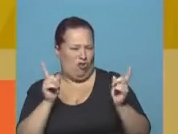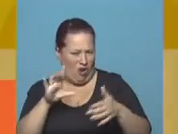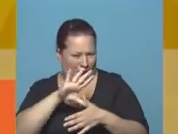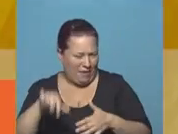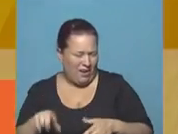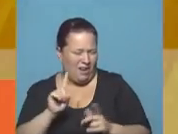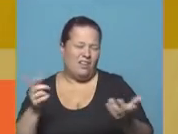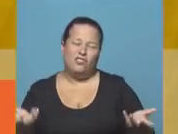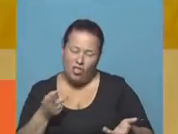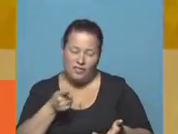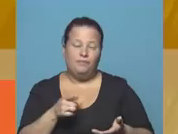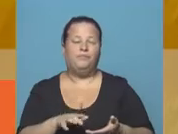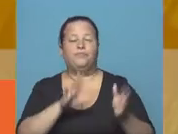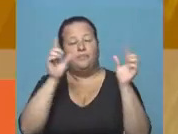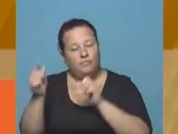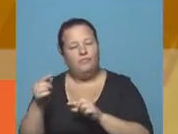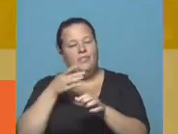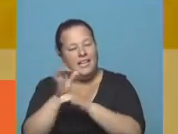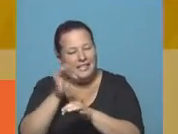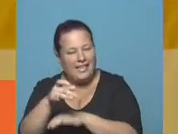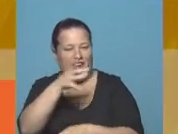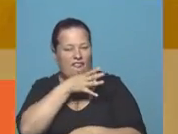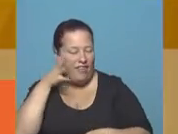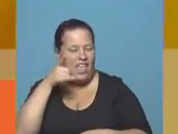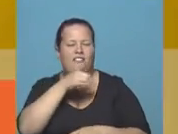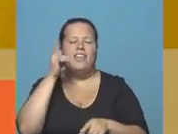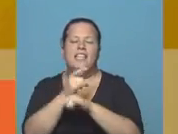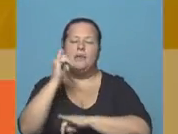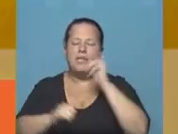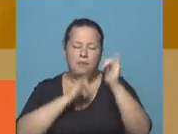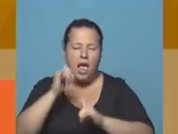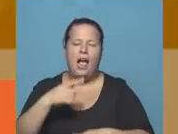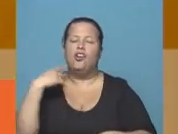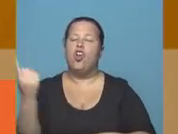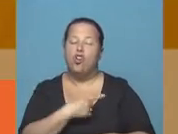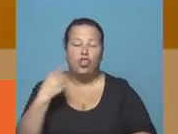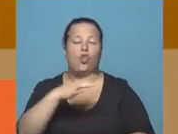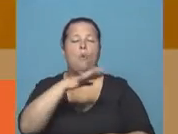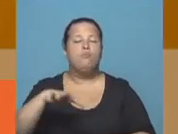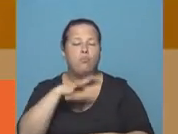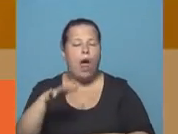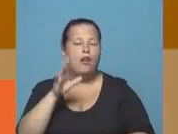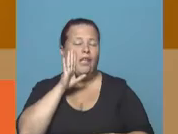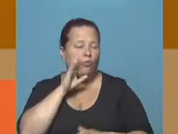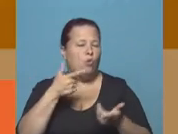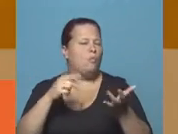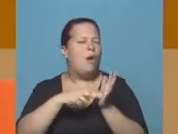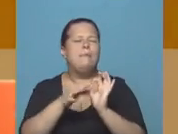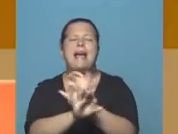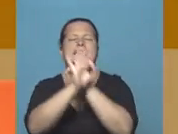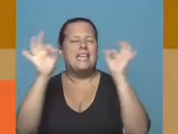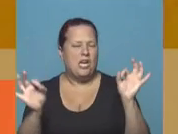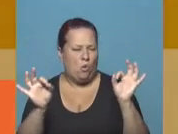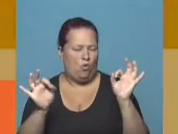Y eso, en parte, es la enseñanza de Fidel. Fidel siempre dijo, nosotros con el pueblo de los Estados Unidos no tenemos absolutamente